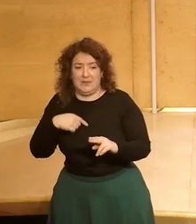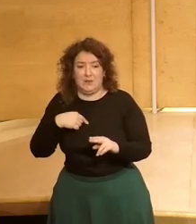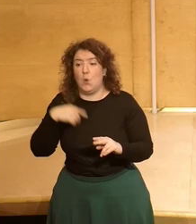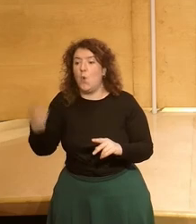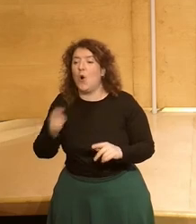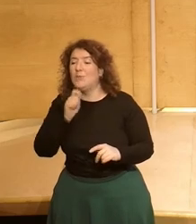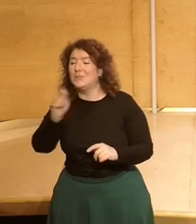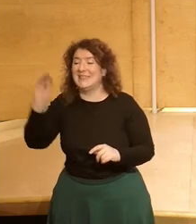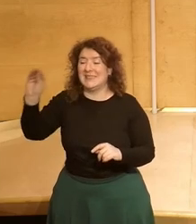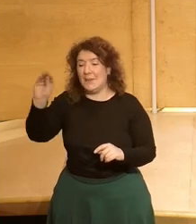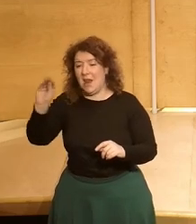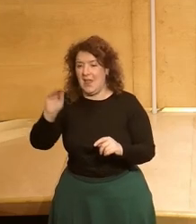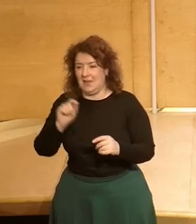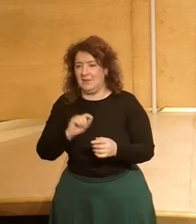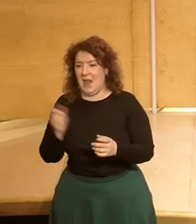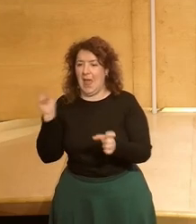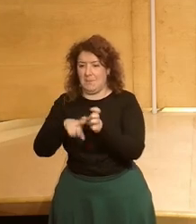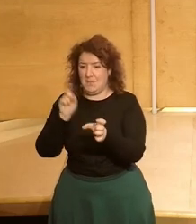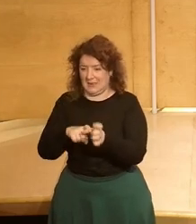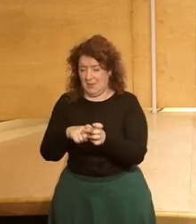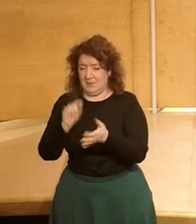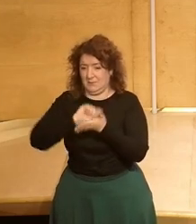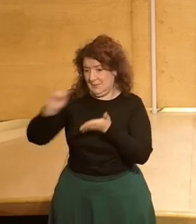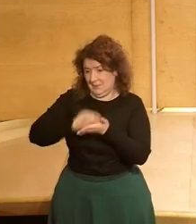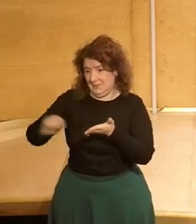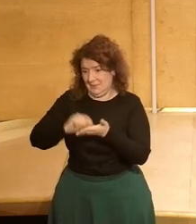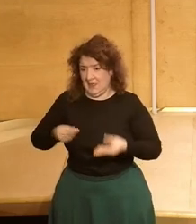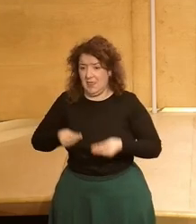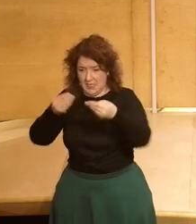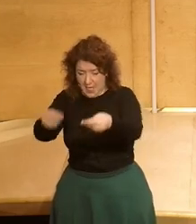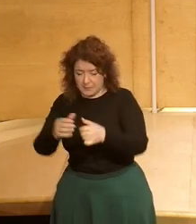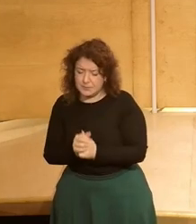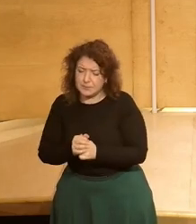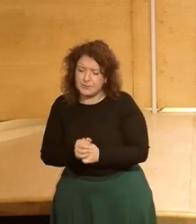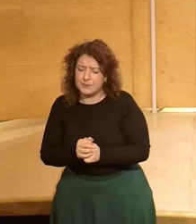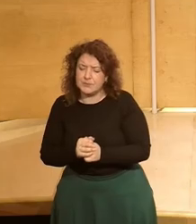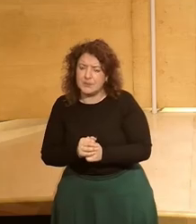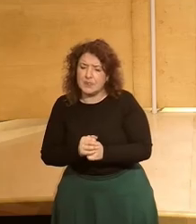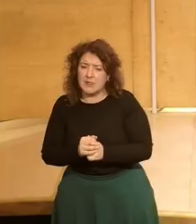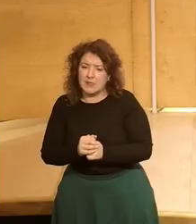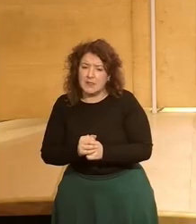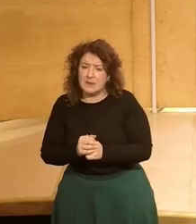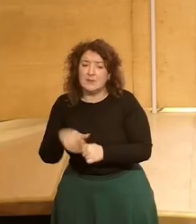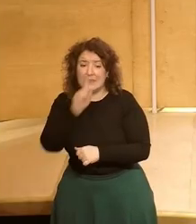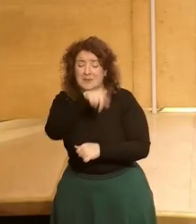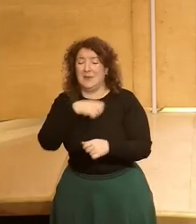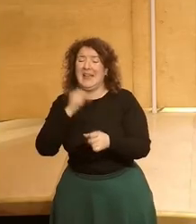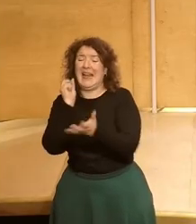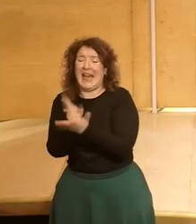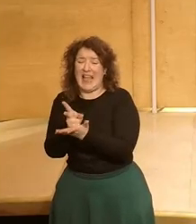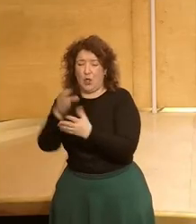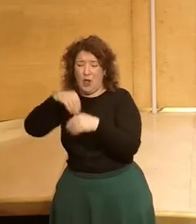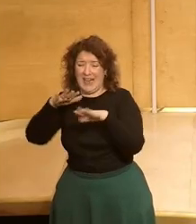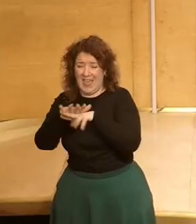poder daros la palabra para que participéis. Por otro lado, con las preguntas que nos han llegado en el reto y